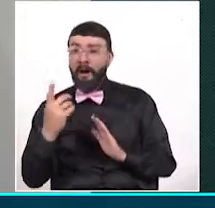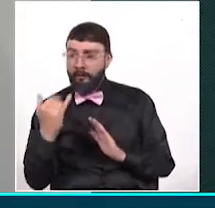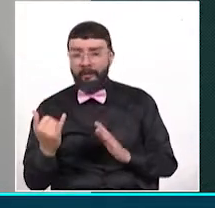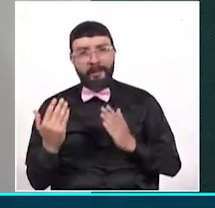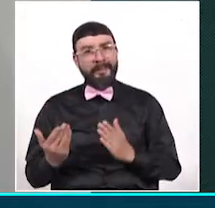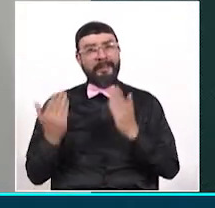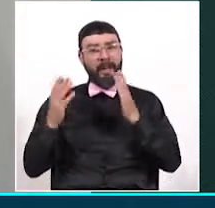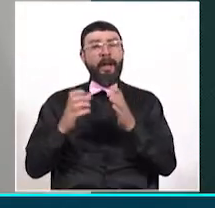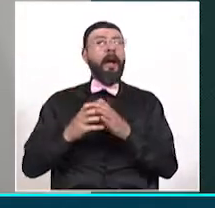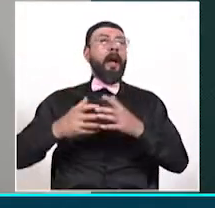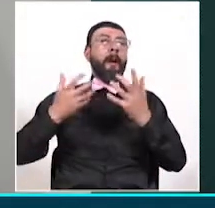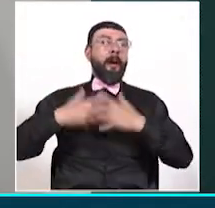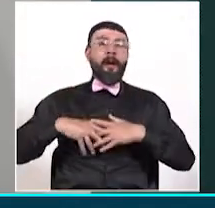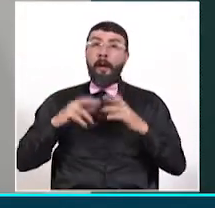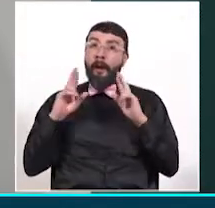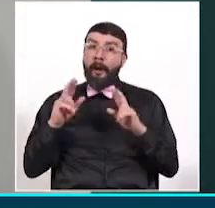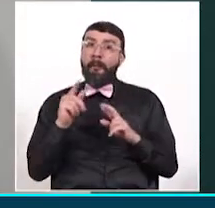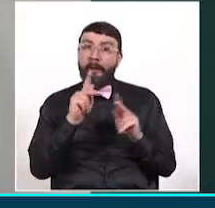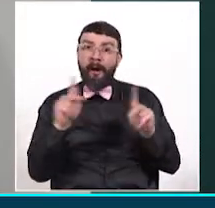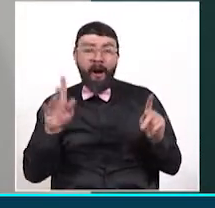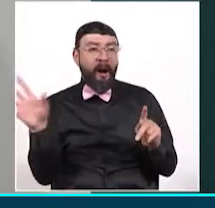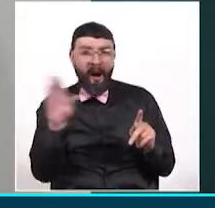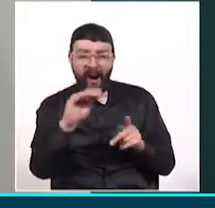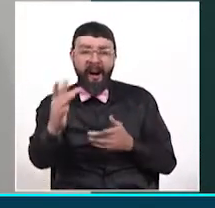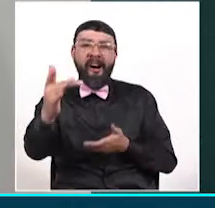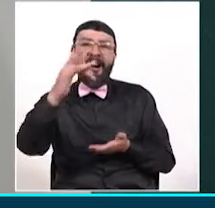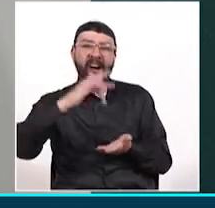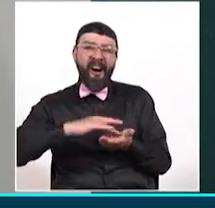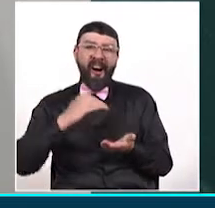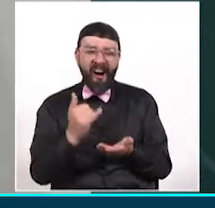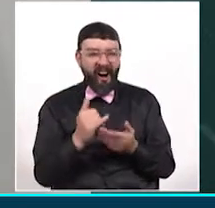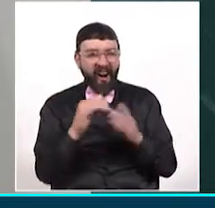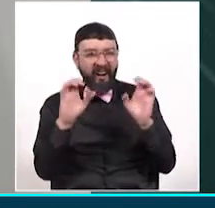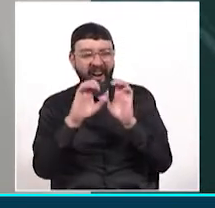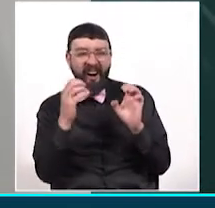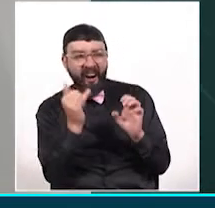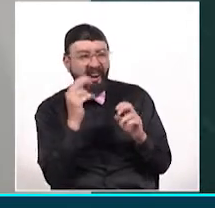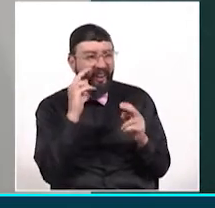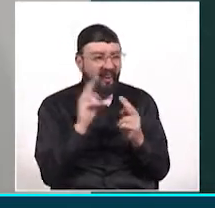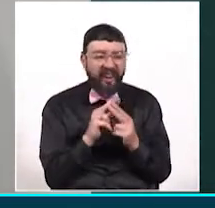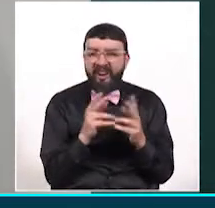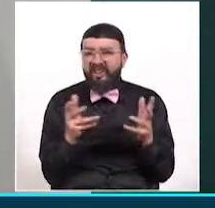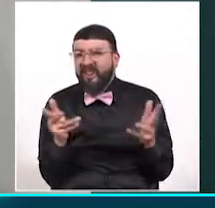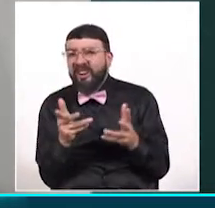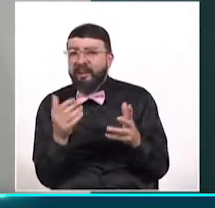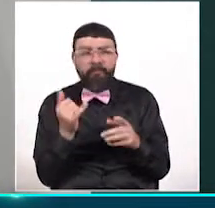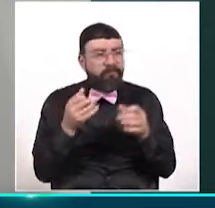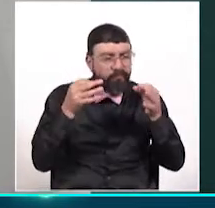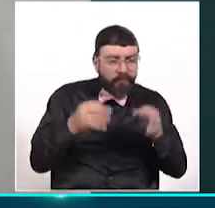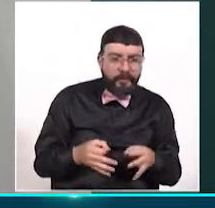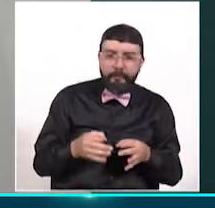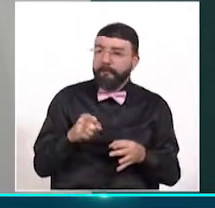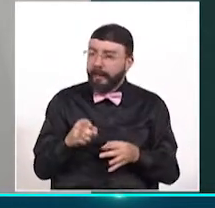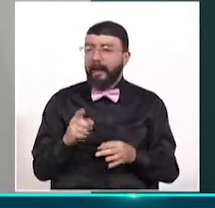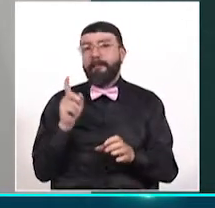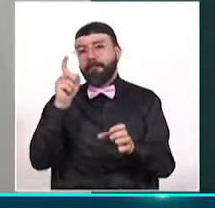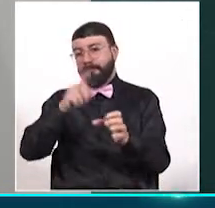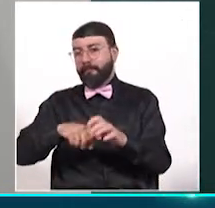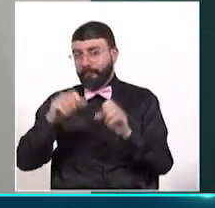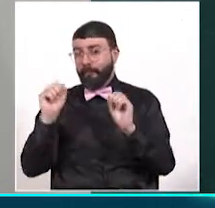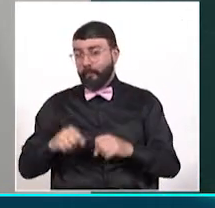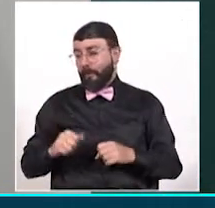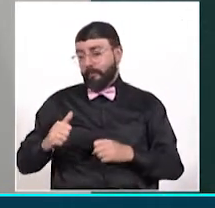de los empresarios y esperamos que todos ustedes puedan venir a la Cámara, puedan identificar en dónde es su pertinencia y